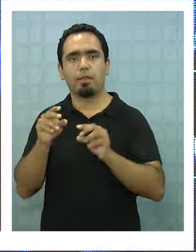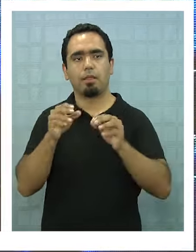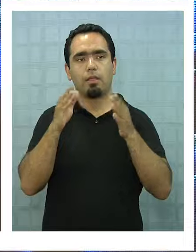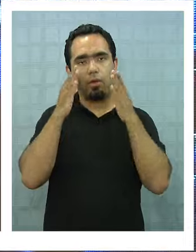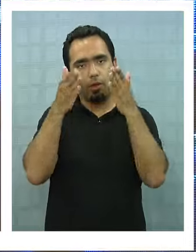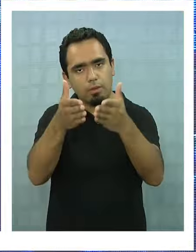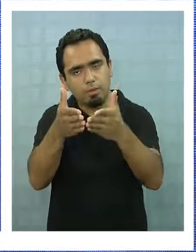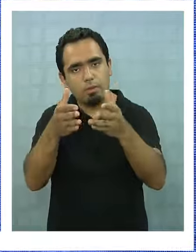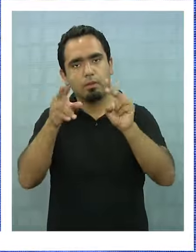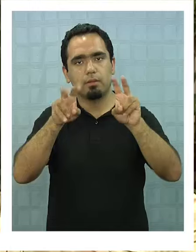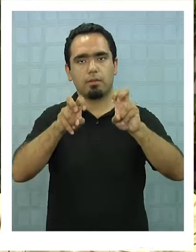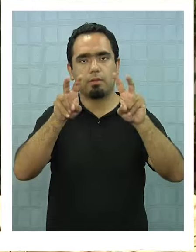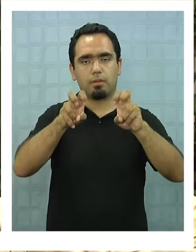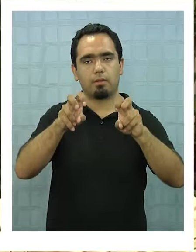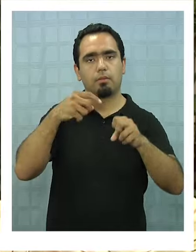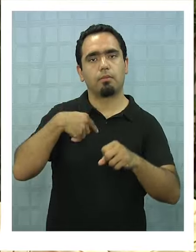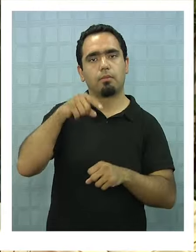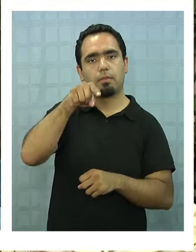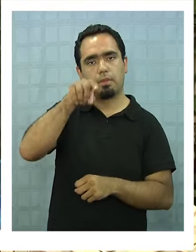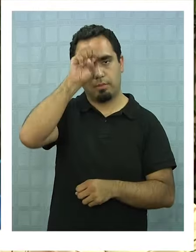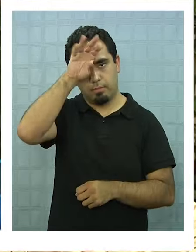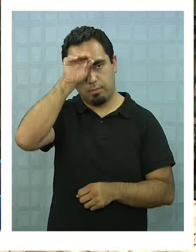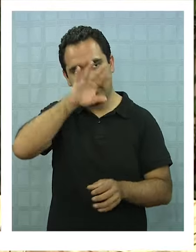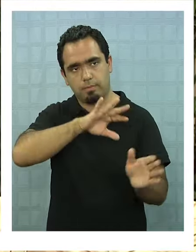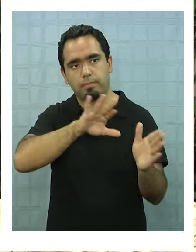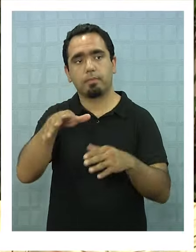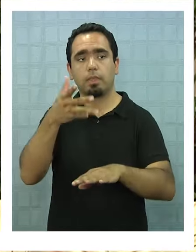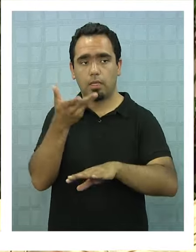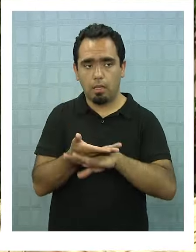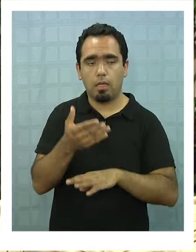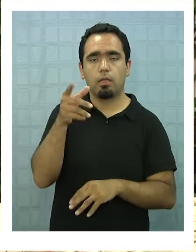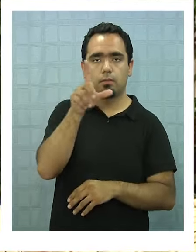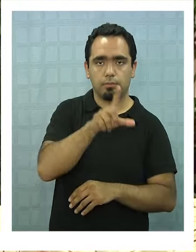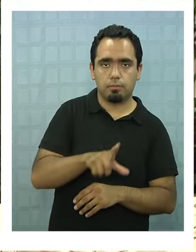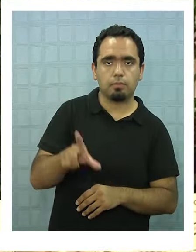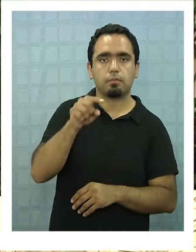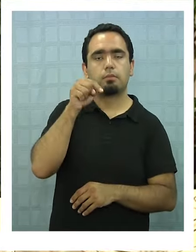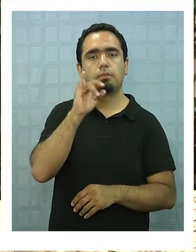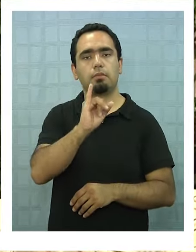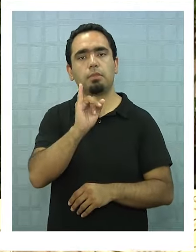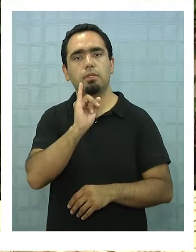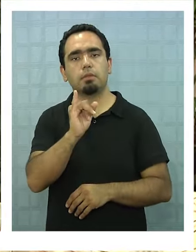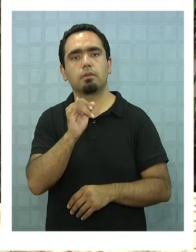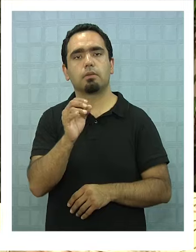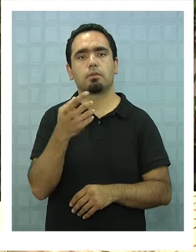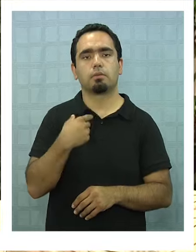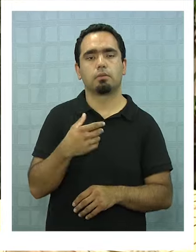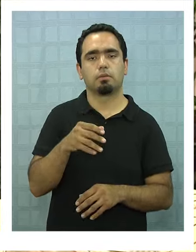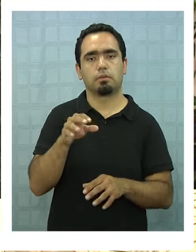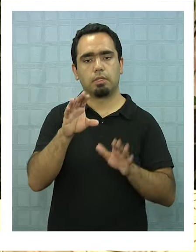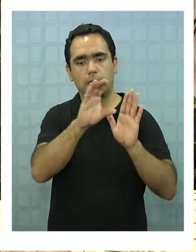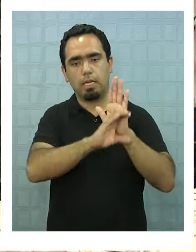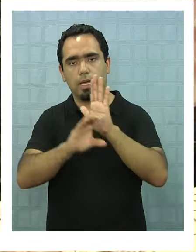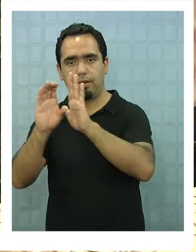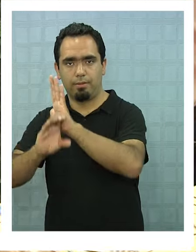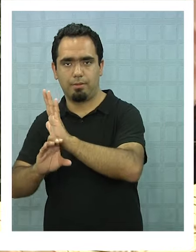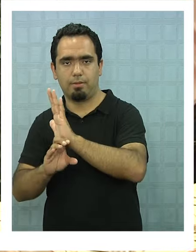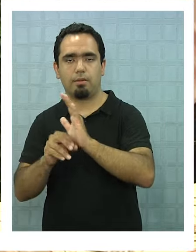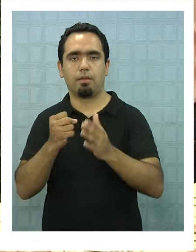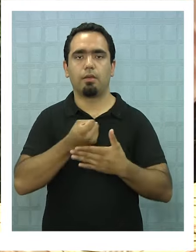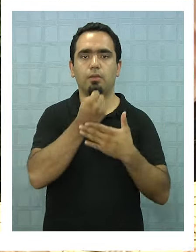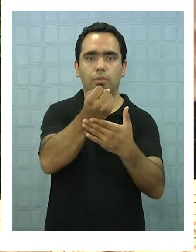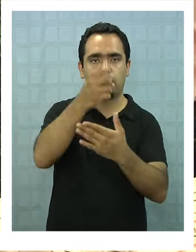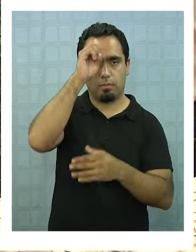orientadas a la minería. Está mecánica automotriz y está la especialidad de construcciones metálicas. Ahora, sí es un poco